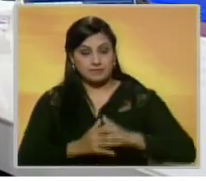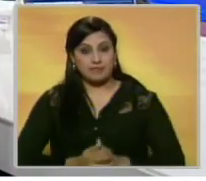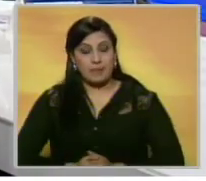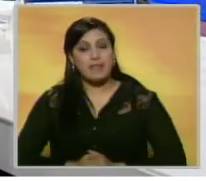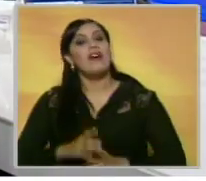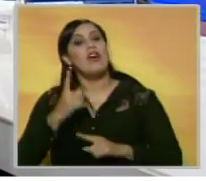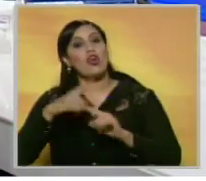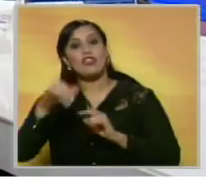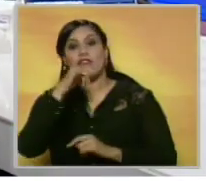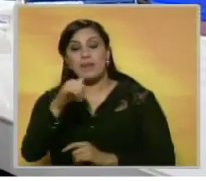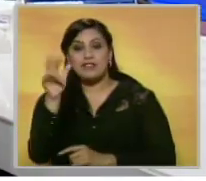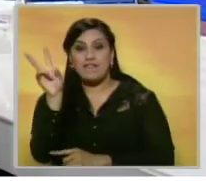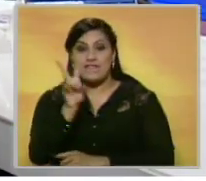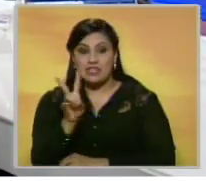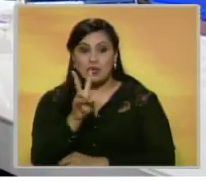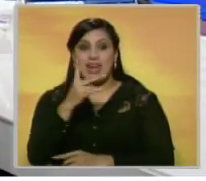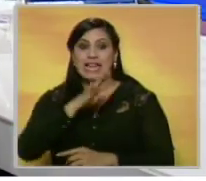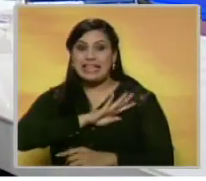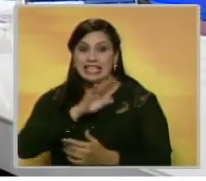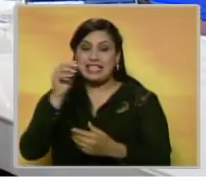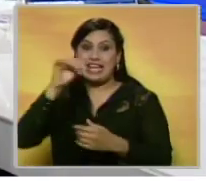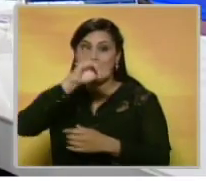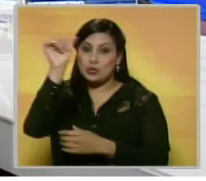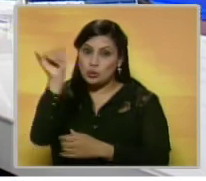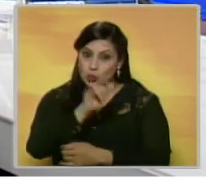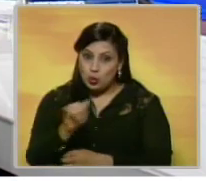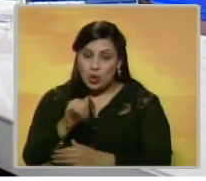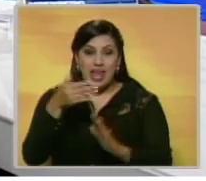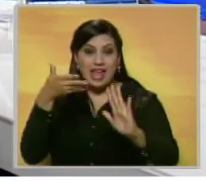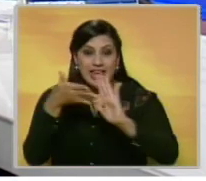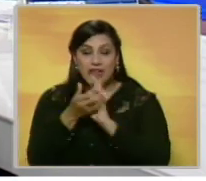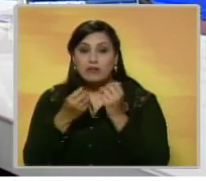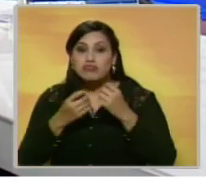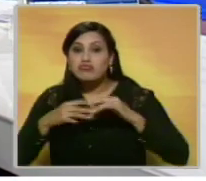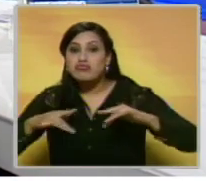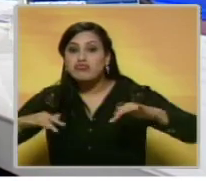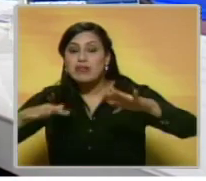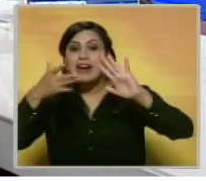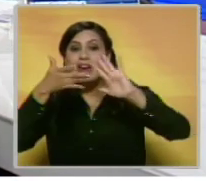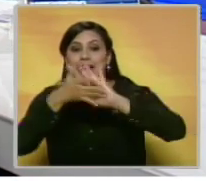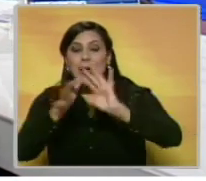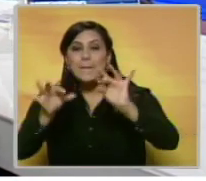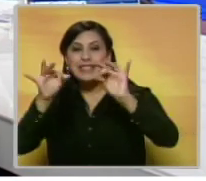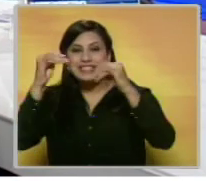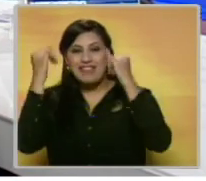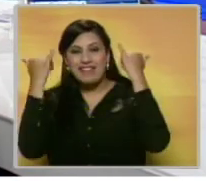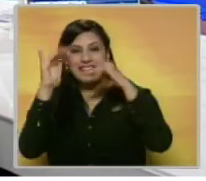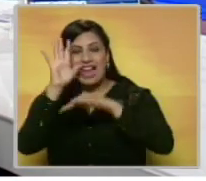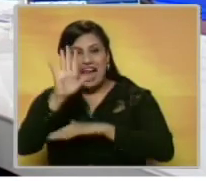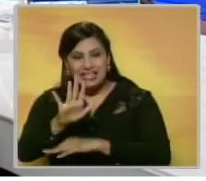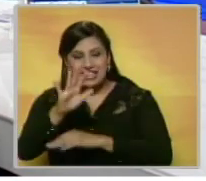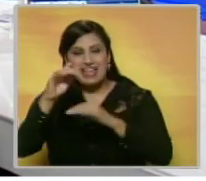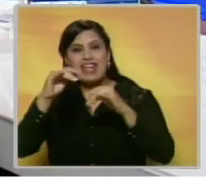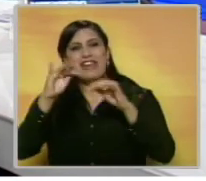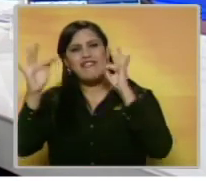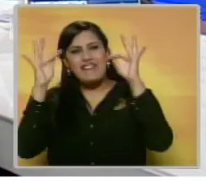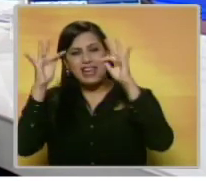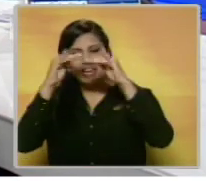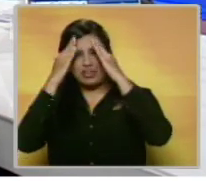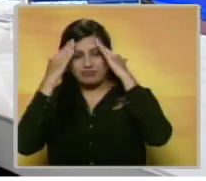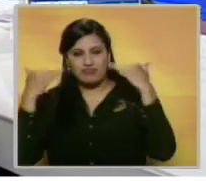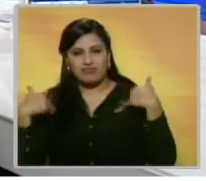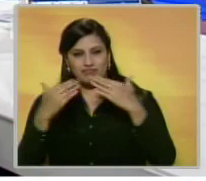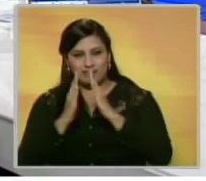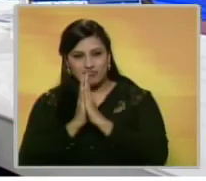Bueno, y Noticiero Benevisión está en el Estado Zulia, en un despliegue especial en el marco de las festividades de la 49ª Feria de Chiquinquirá.